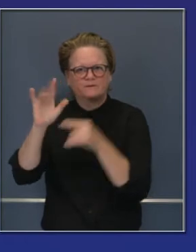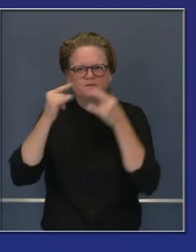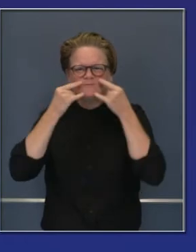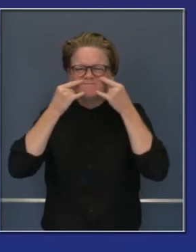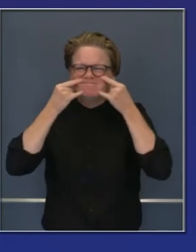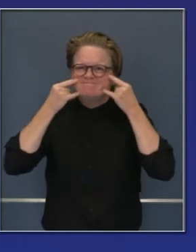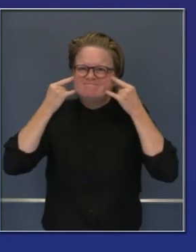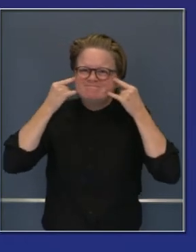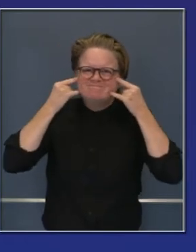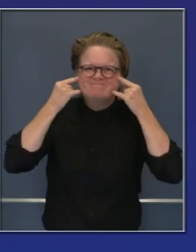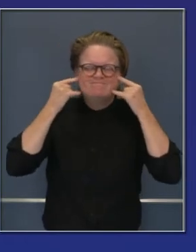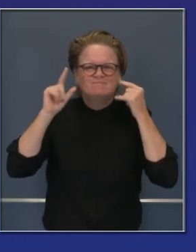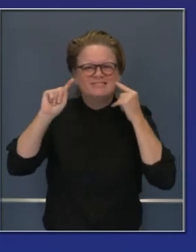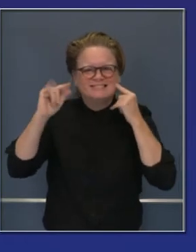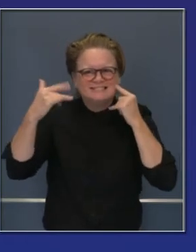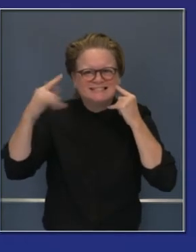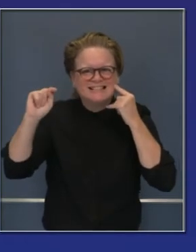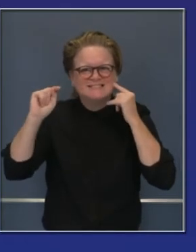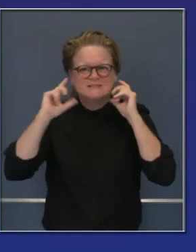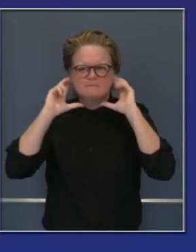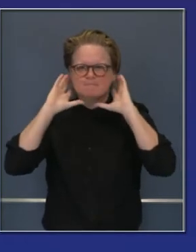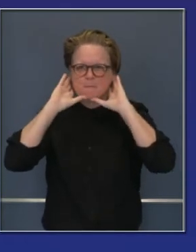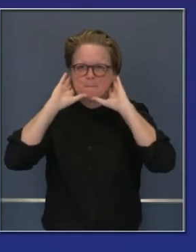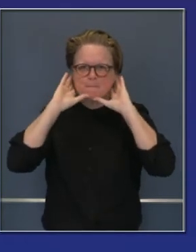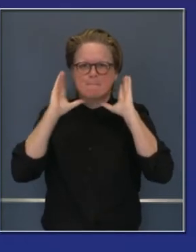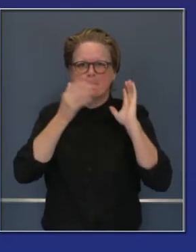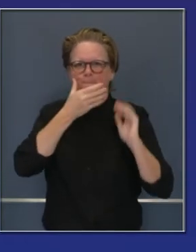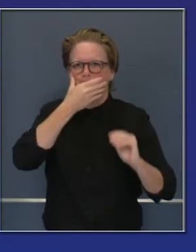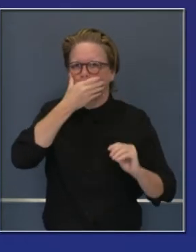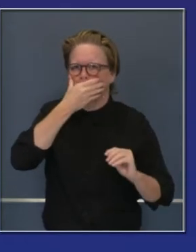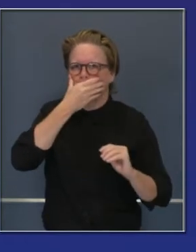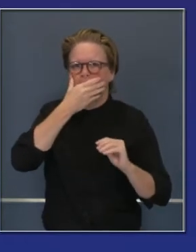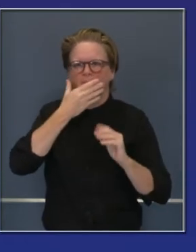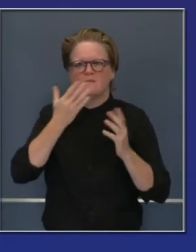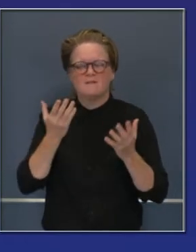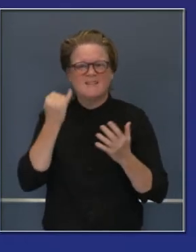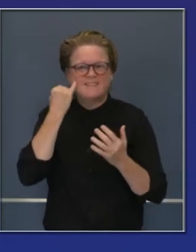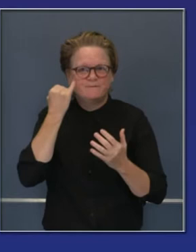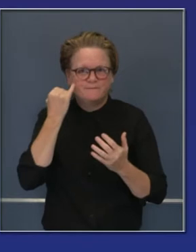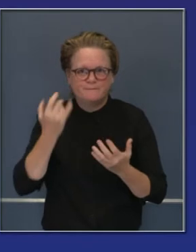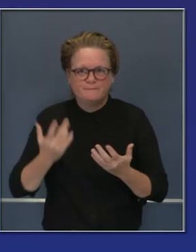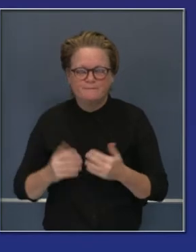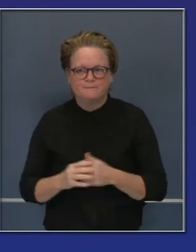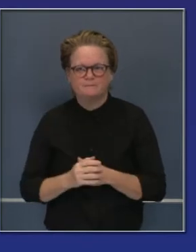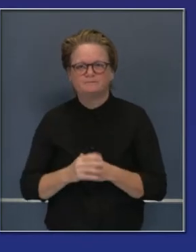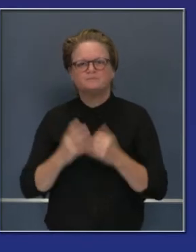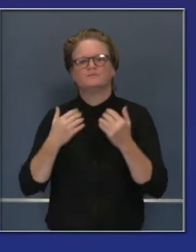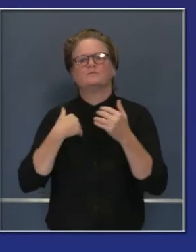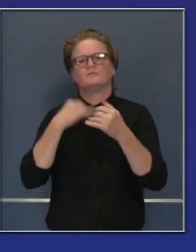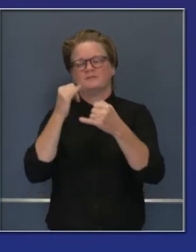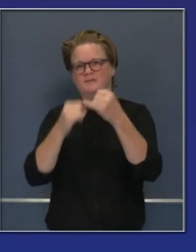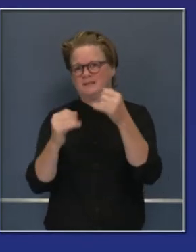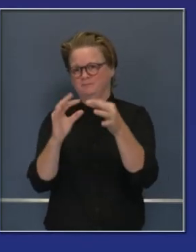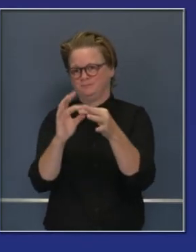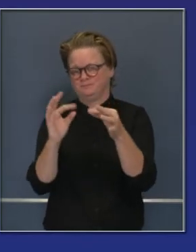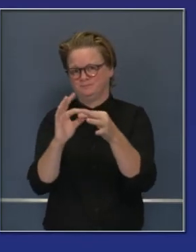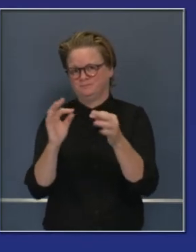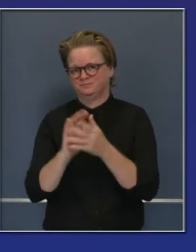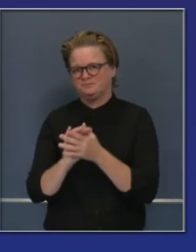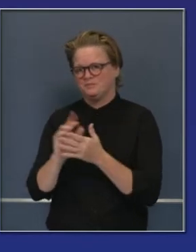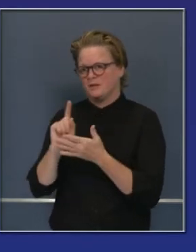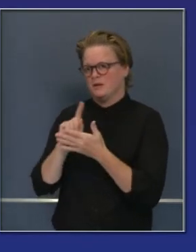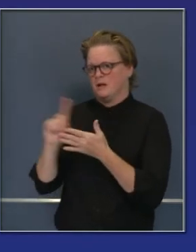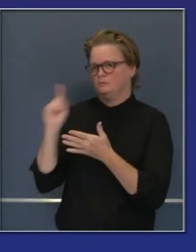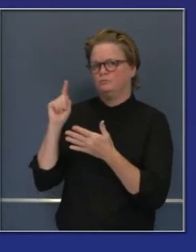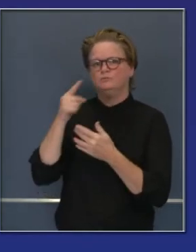a la cara para no aumentar el riesgo de otras personas cuando están en interiores. La última cosa que quiero recalcar es